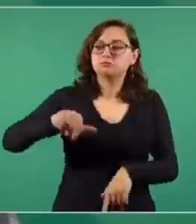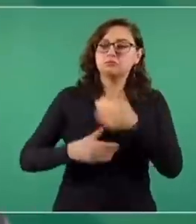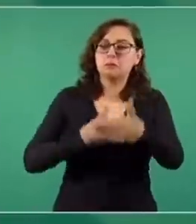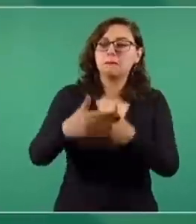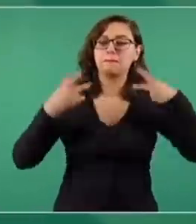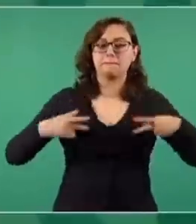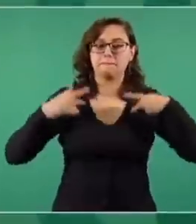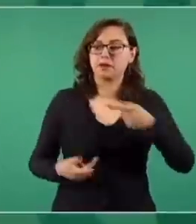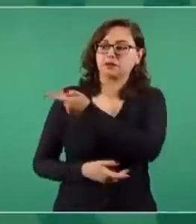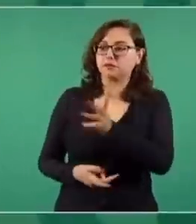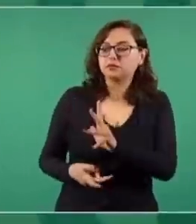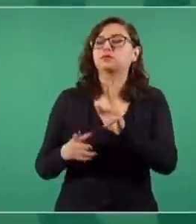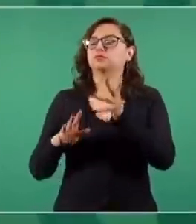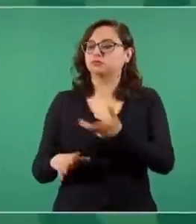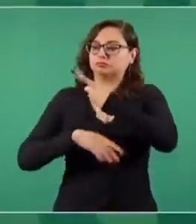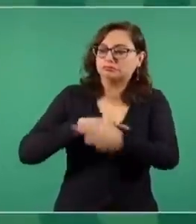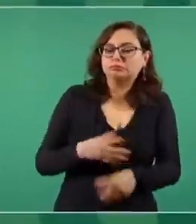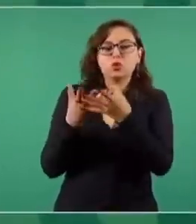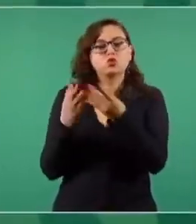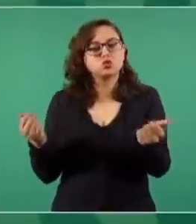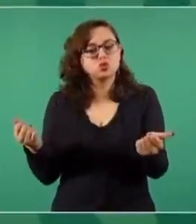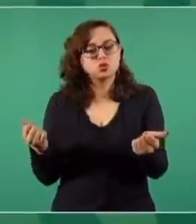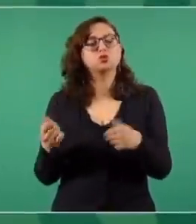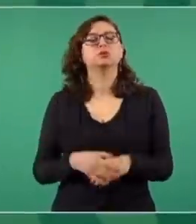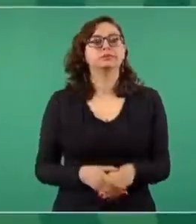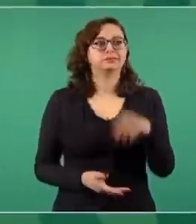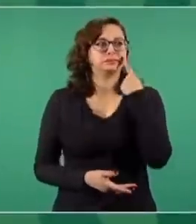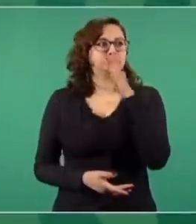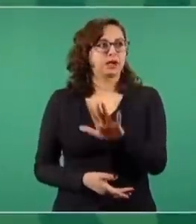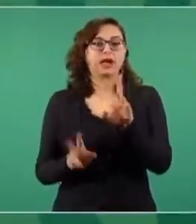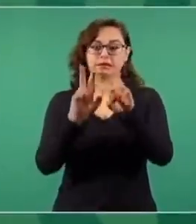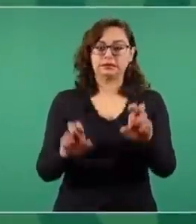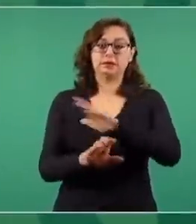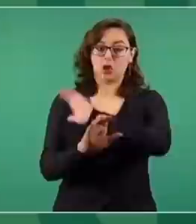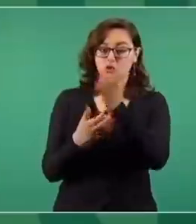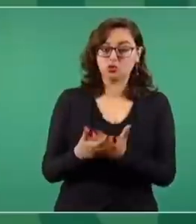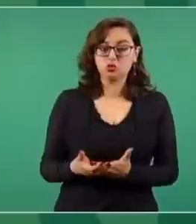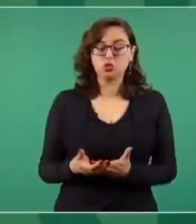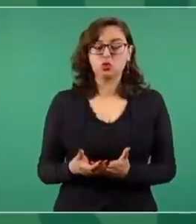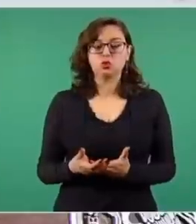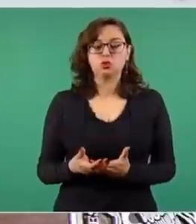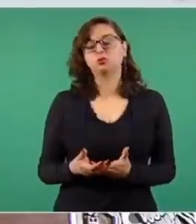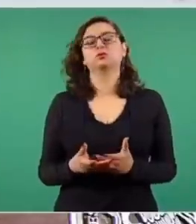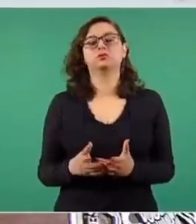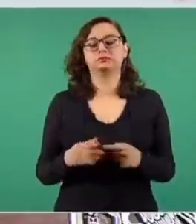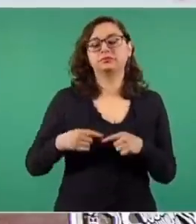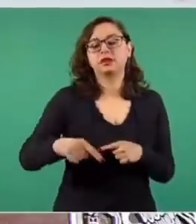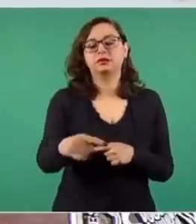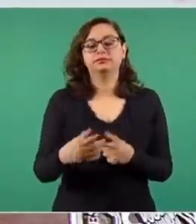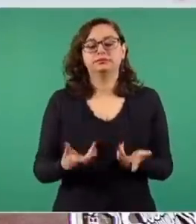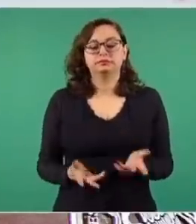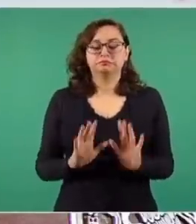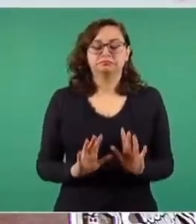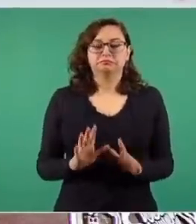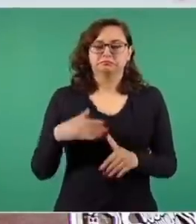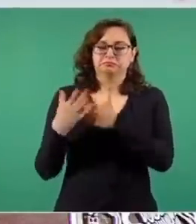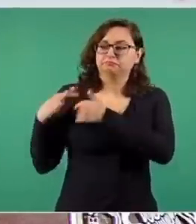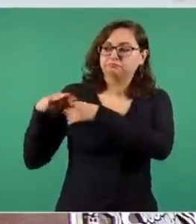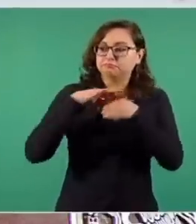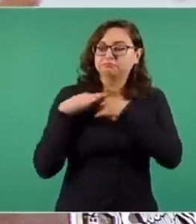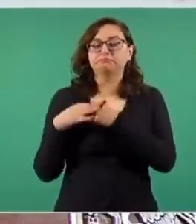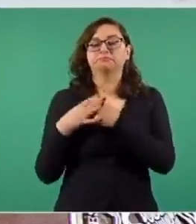En este caso de los contratos, sólo en lo que me falta de gobierno, si así lo decide el pueblo,